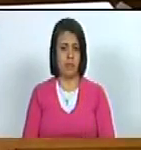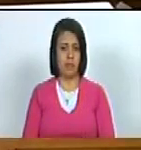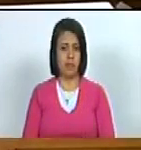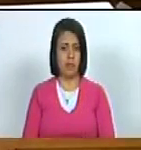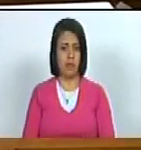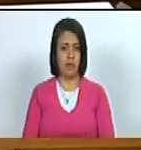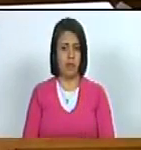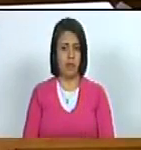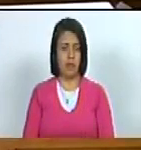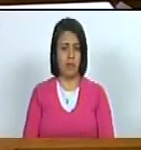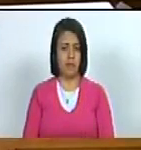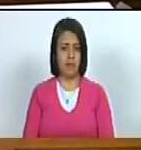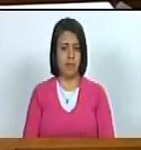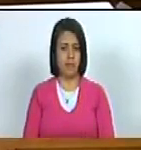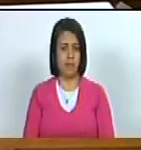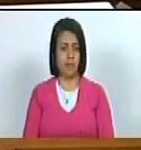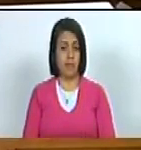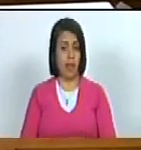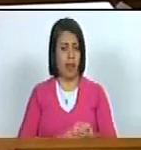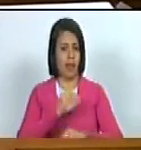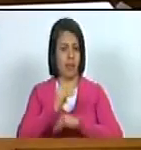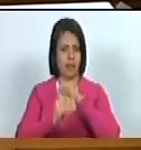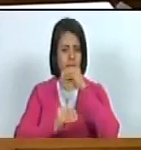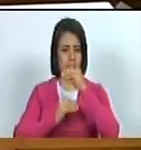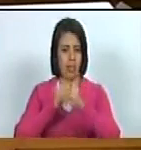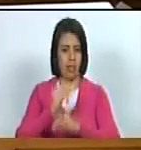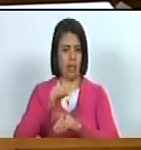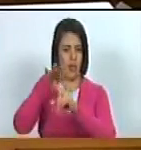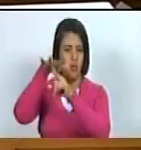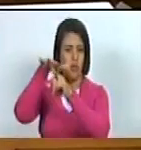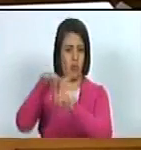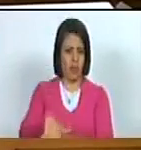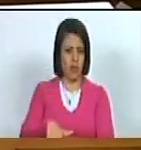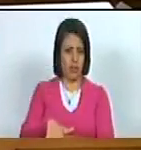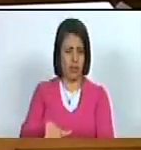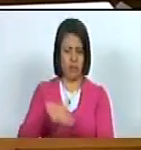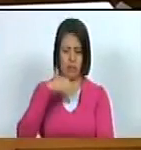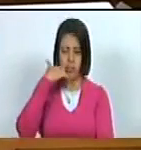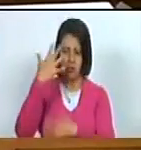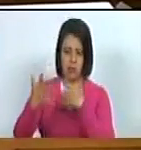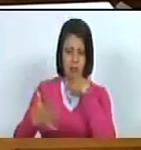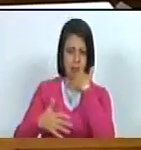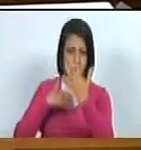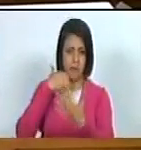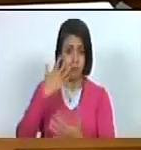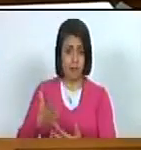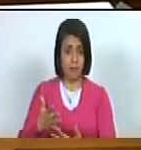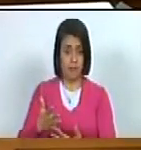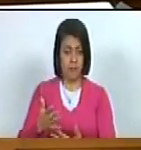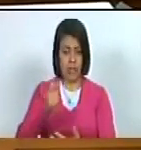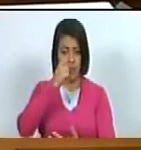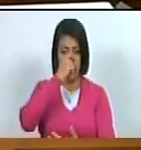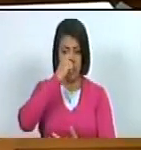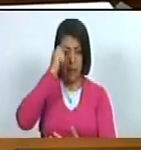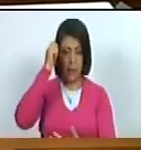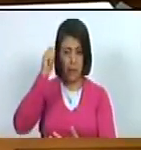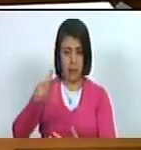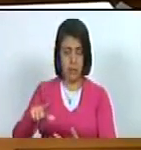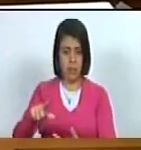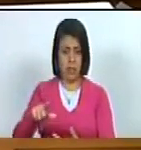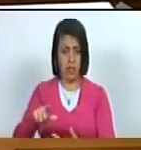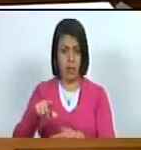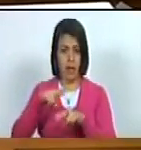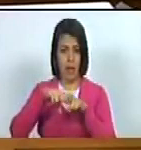se le ocurre humillar insultar a